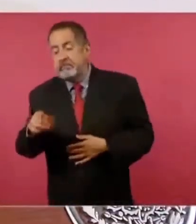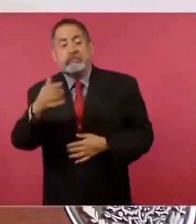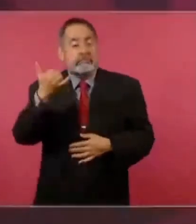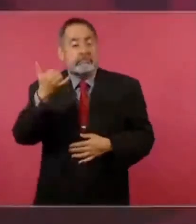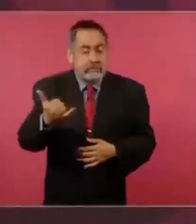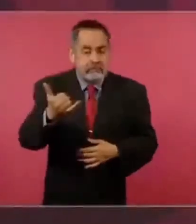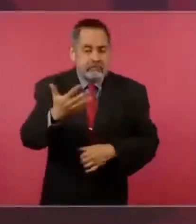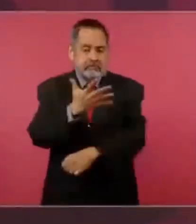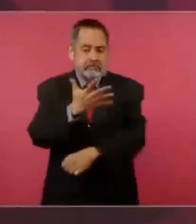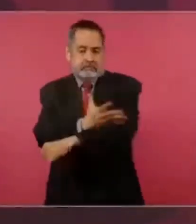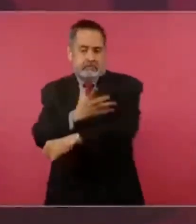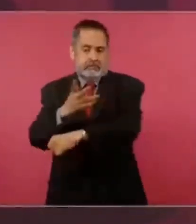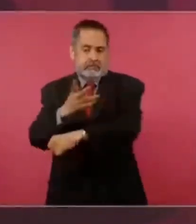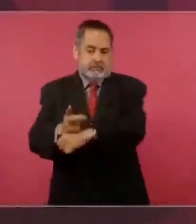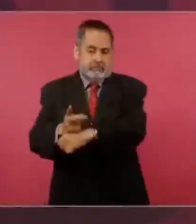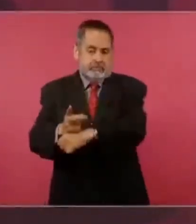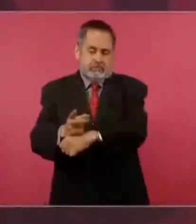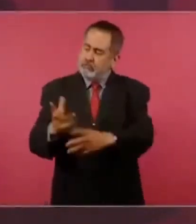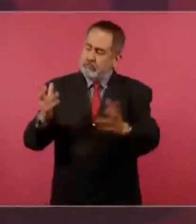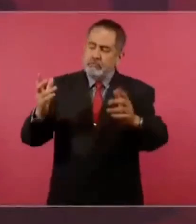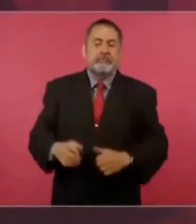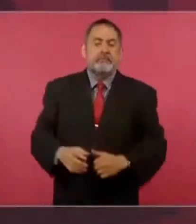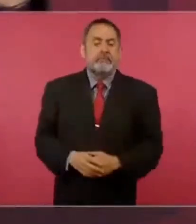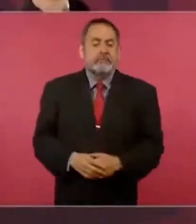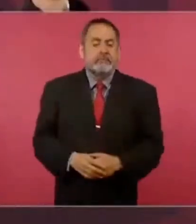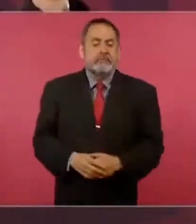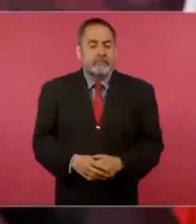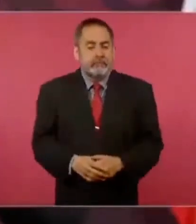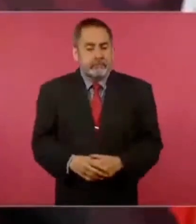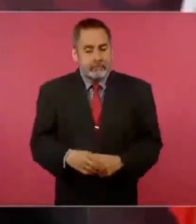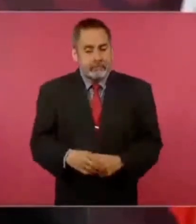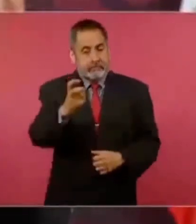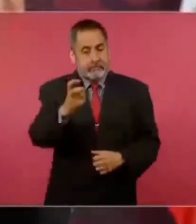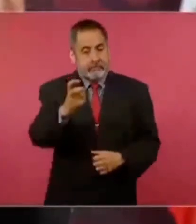si por eso estoy